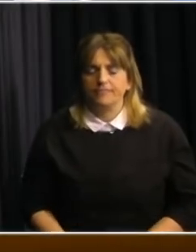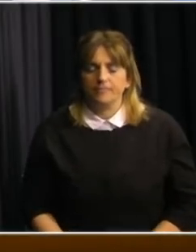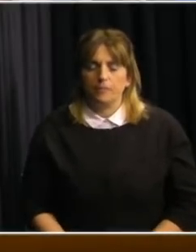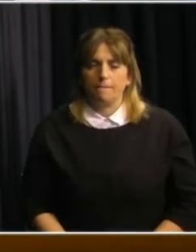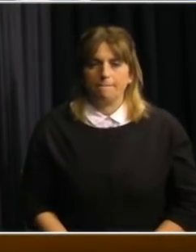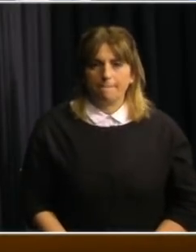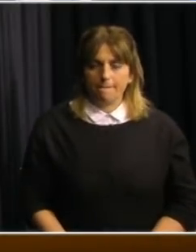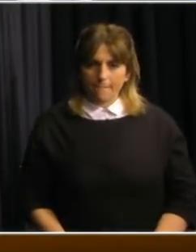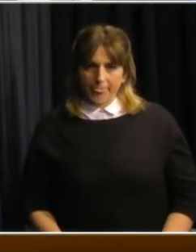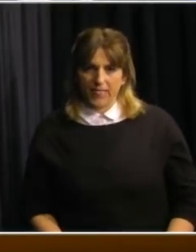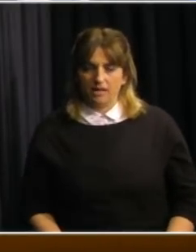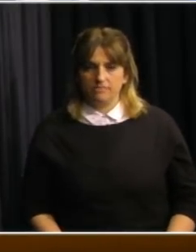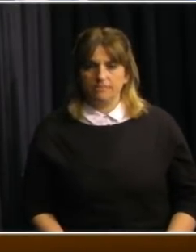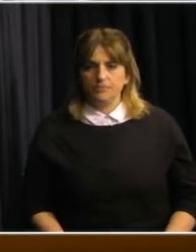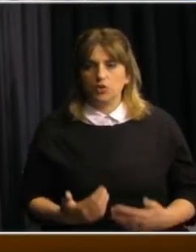muchas gracias Martín